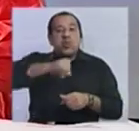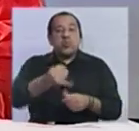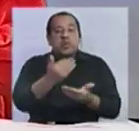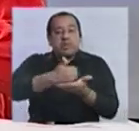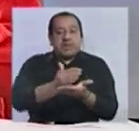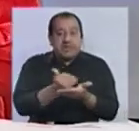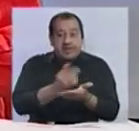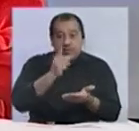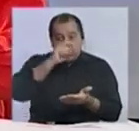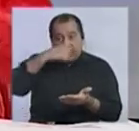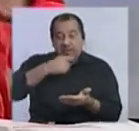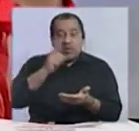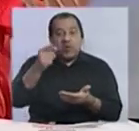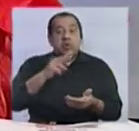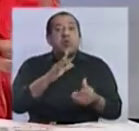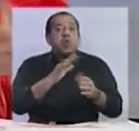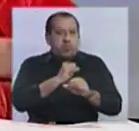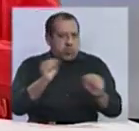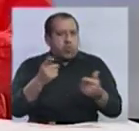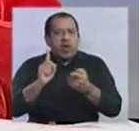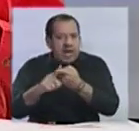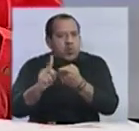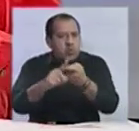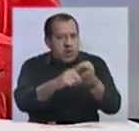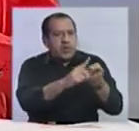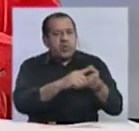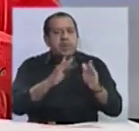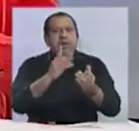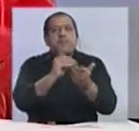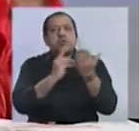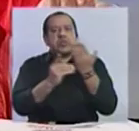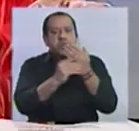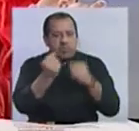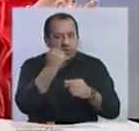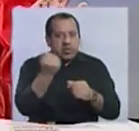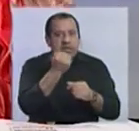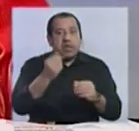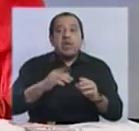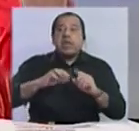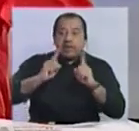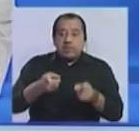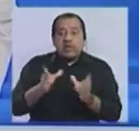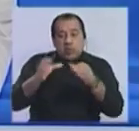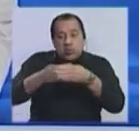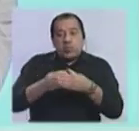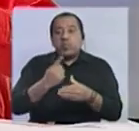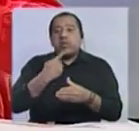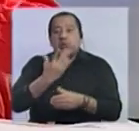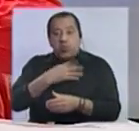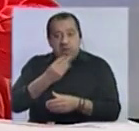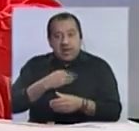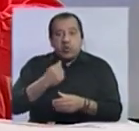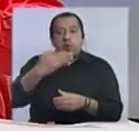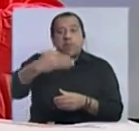Graciela Villar, logrando votos del Partido de la Gente para proyectos importantes, como también Beatriz Arquimón, que además está siendo